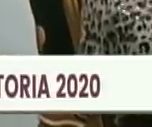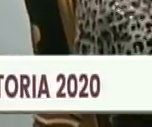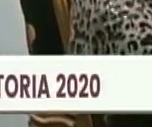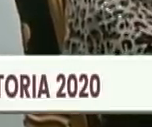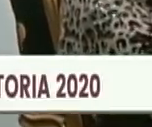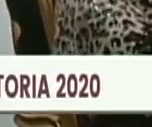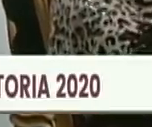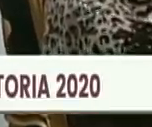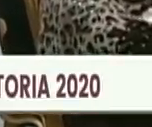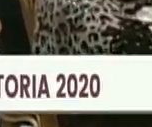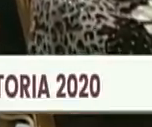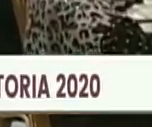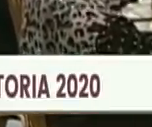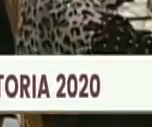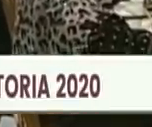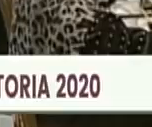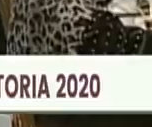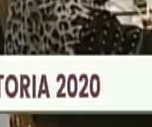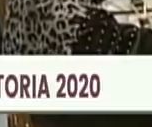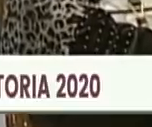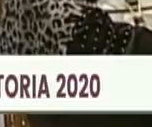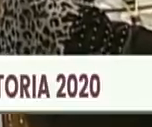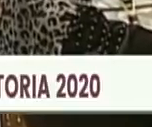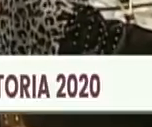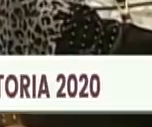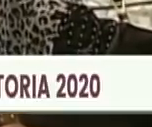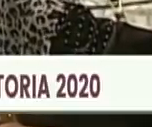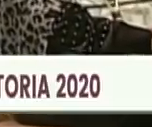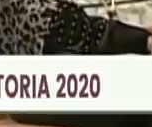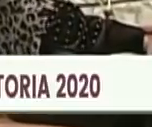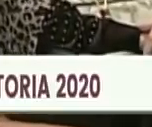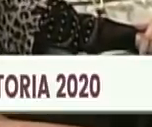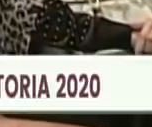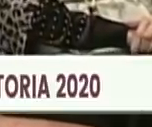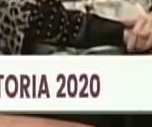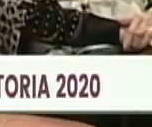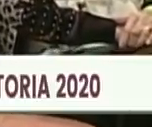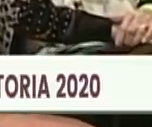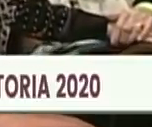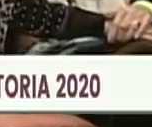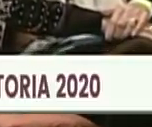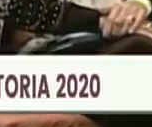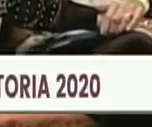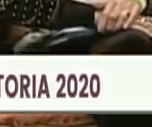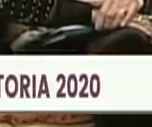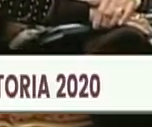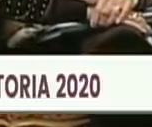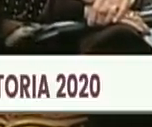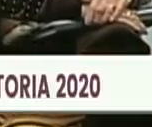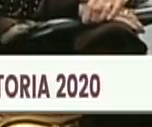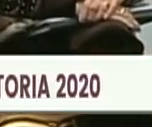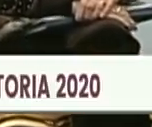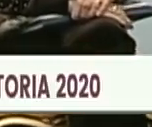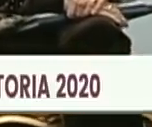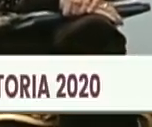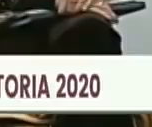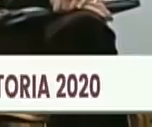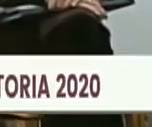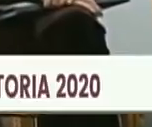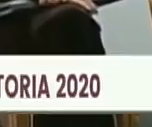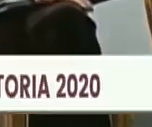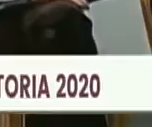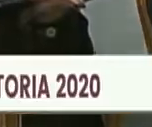2020 y que reconoce y exalta la labor a la trayectoria más destacada en el estudio la